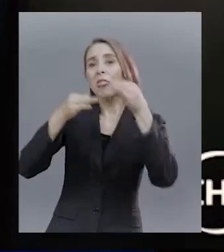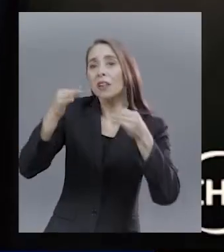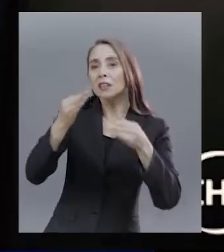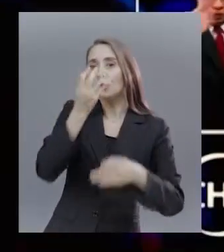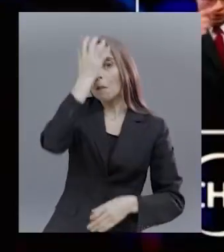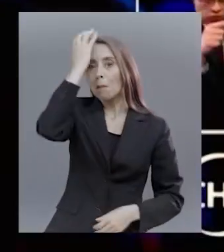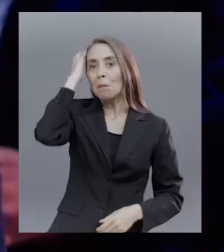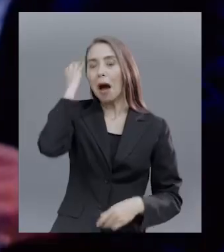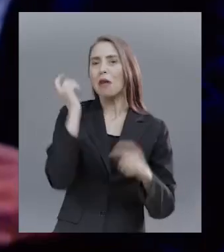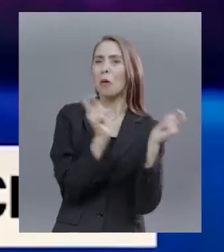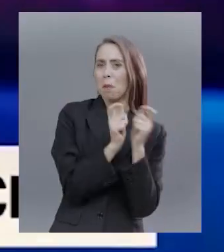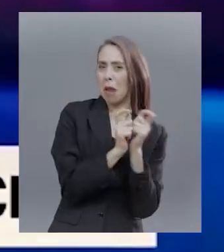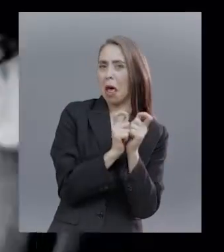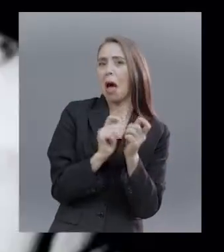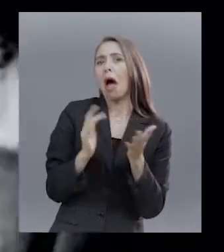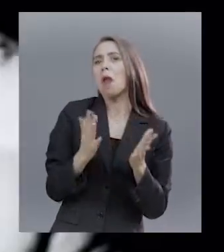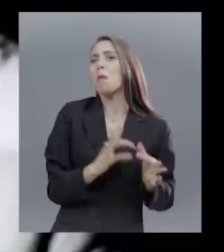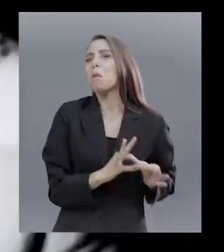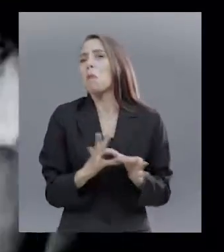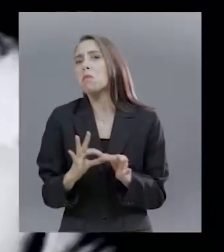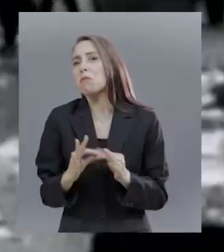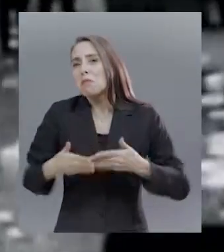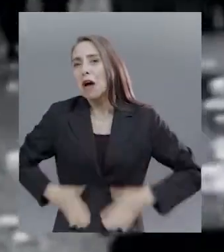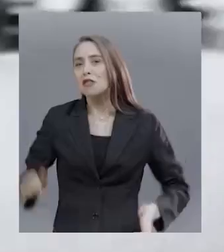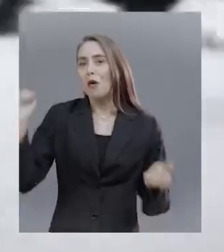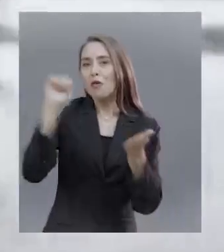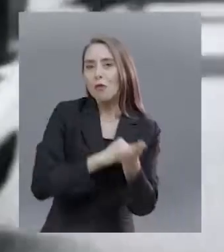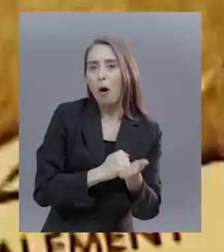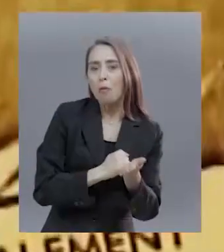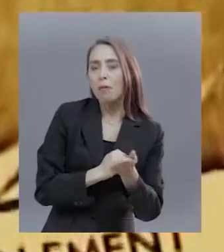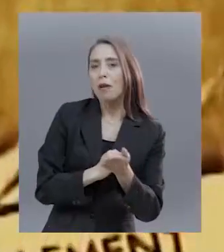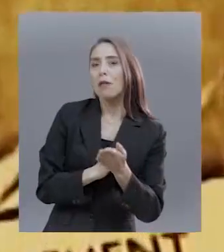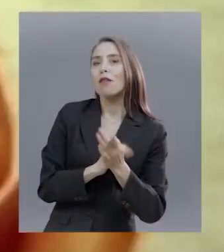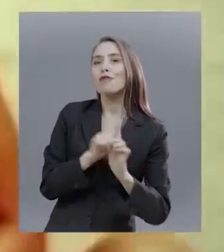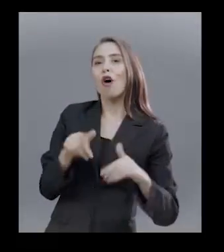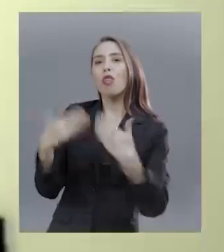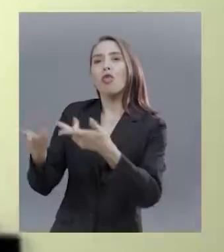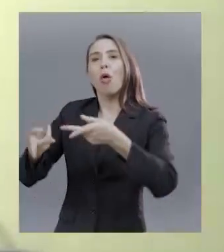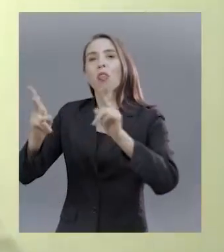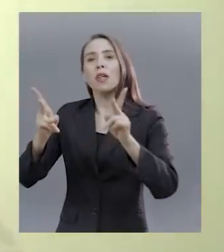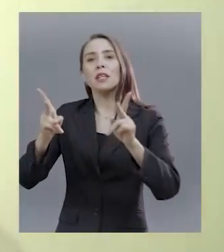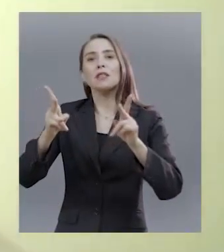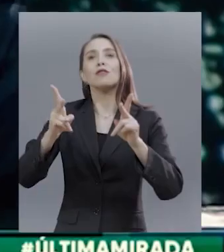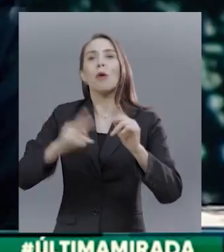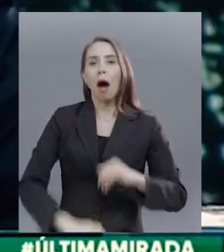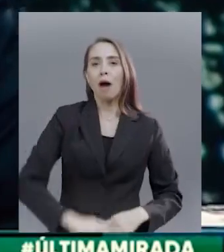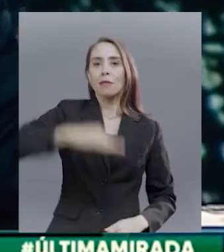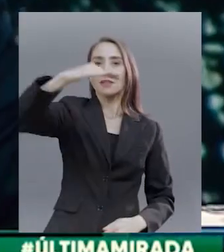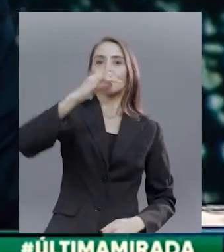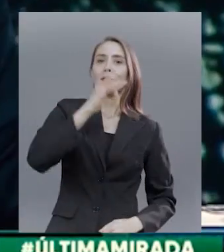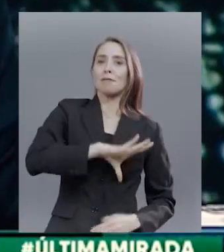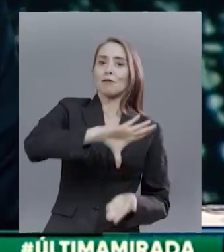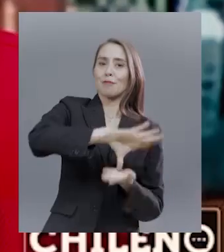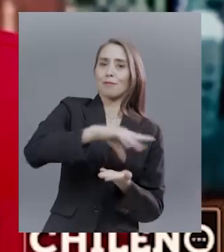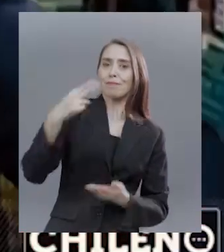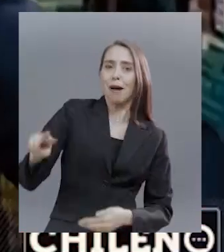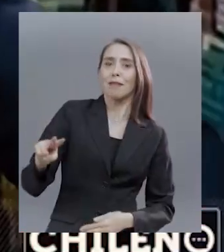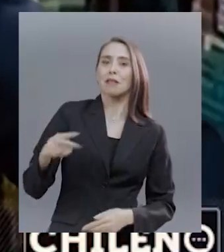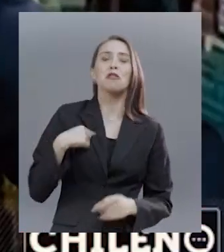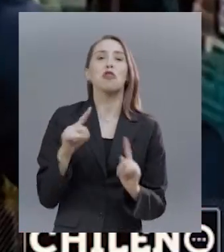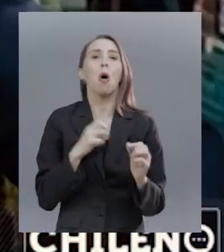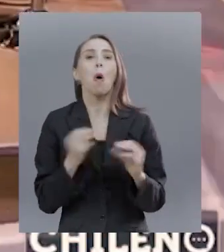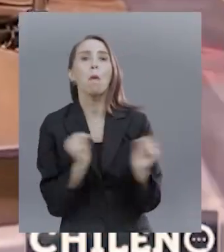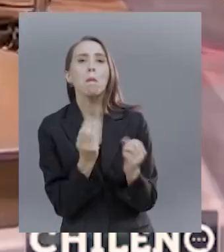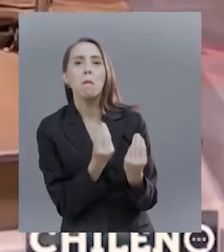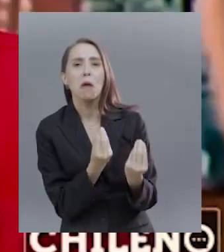Marco es peleador No te vides y se le guarda pindera ¿Será porque nació con el golpe? ¿Será porque le negaron el derecho de crecer en su patria? Yo no tengo miedo Fíjate